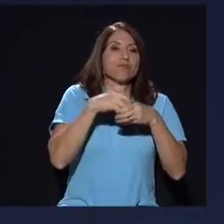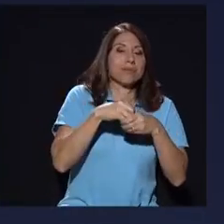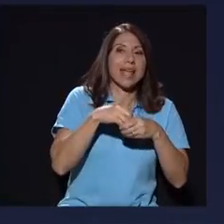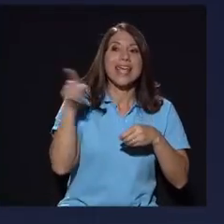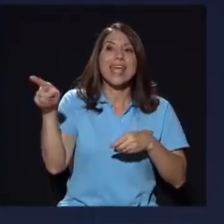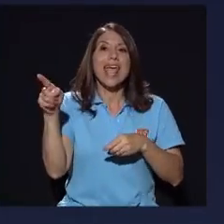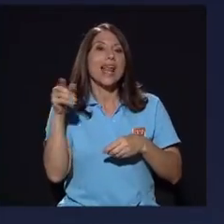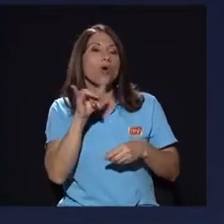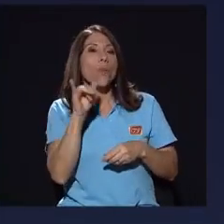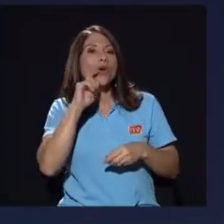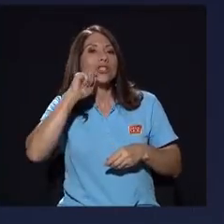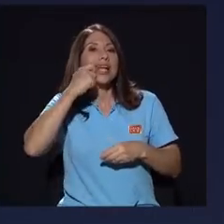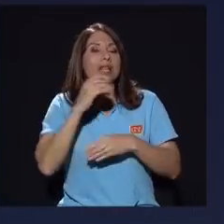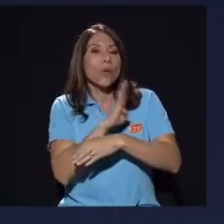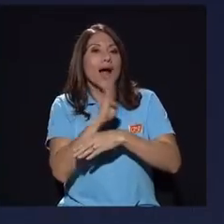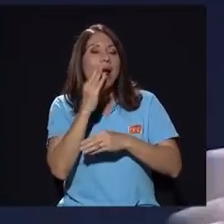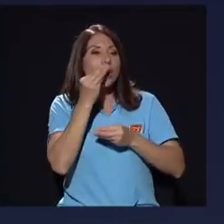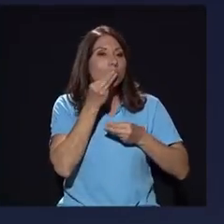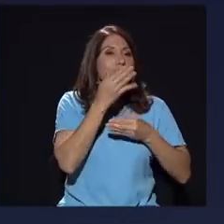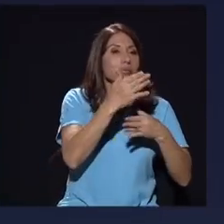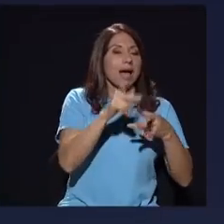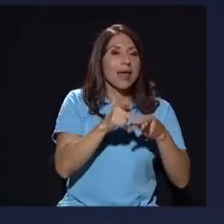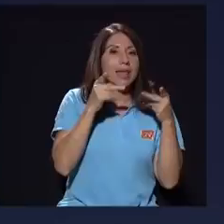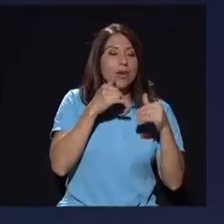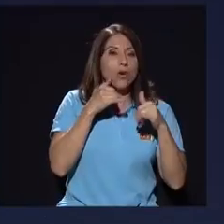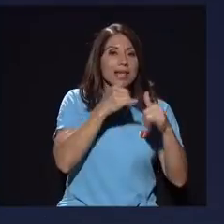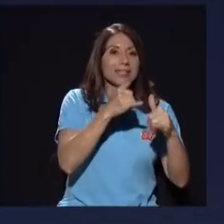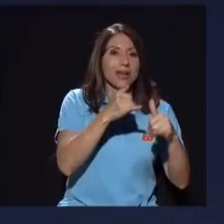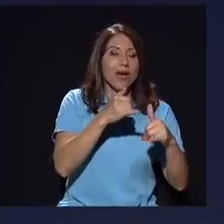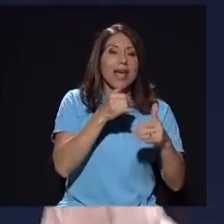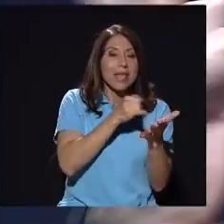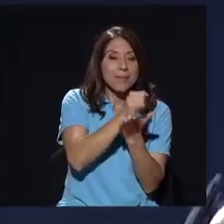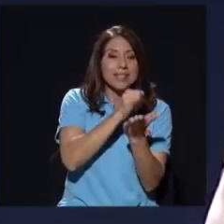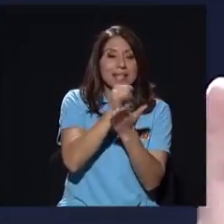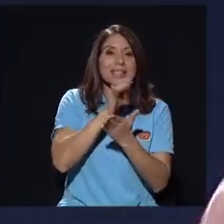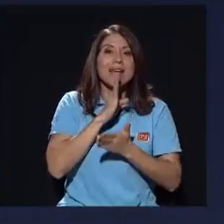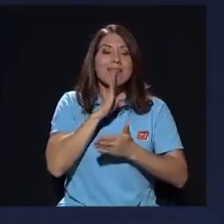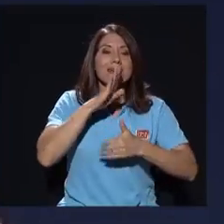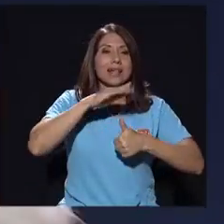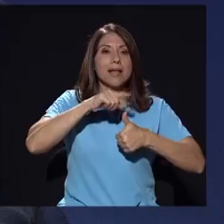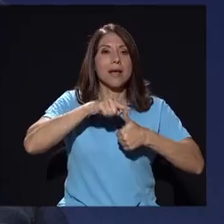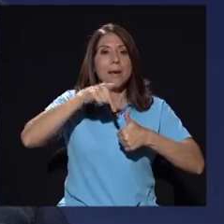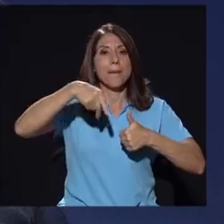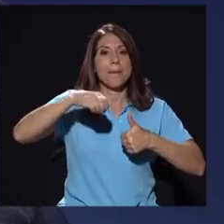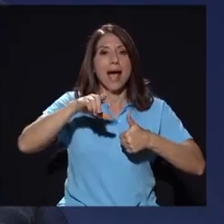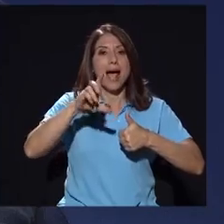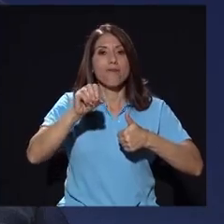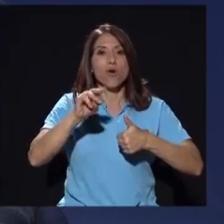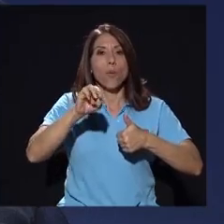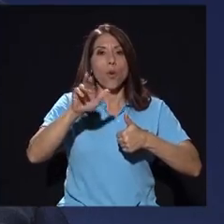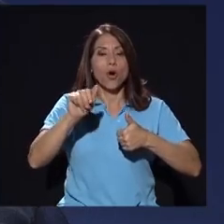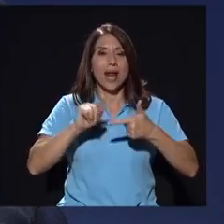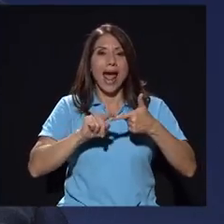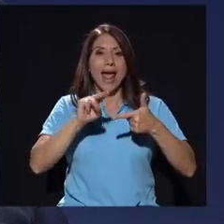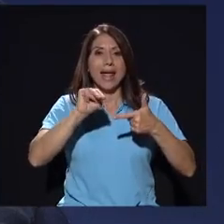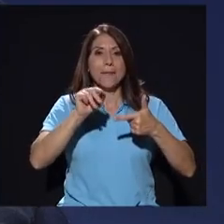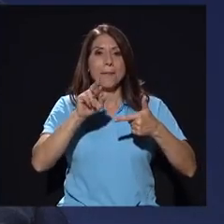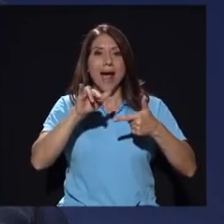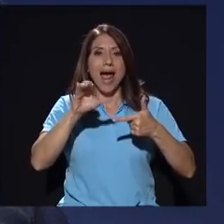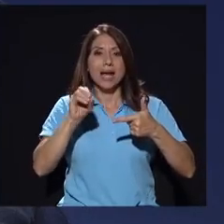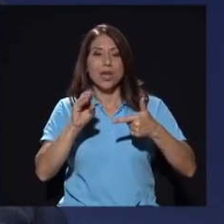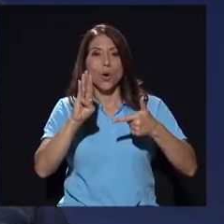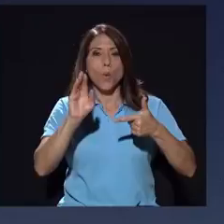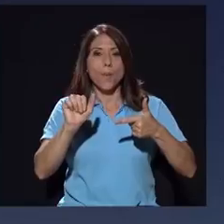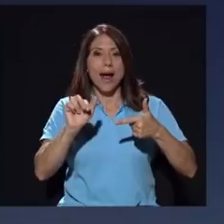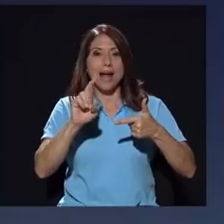Diario Extra, en las publicaciones que, como usted bien dice, hablaban de Paola Mora y de Mario Berenechea, porque inicialmente era con los dos, y hay todo